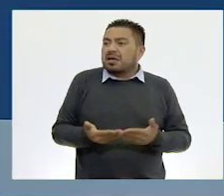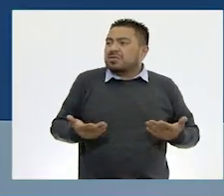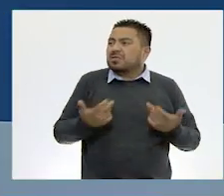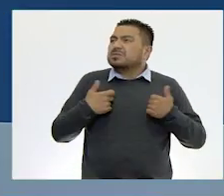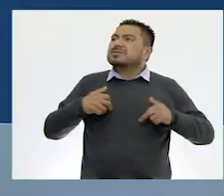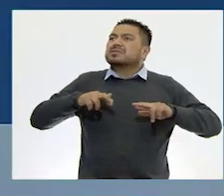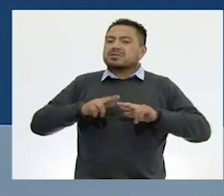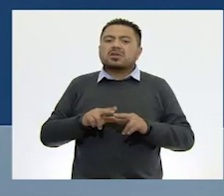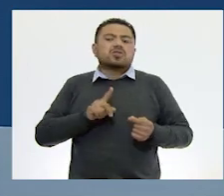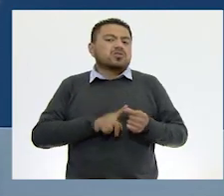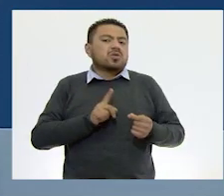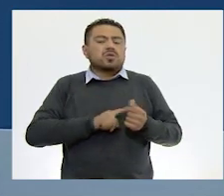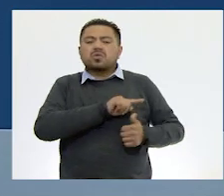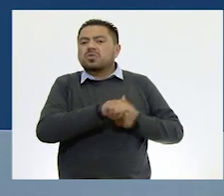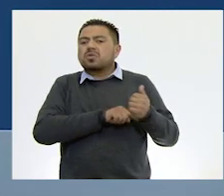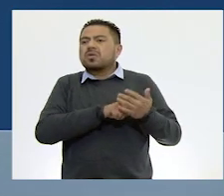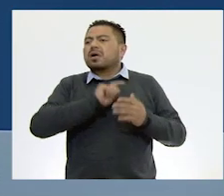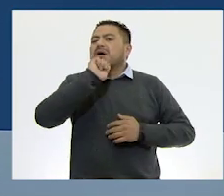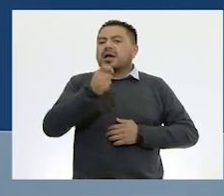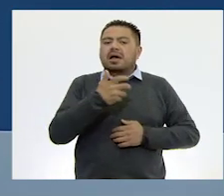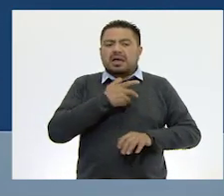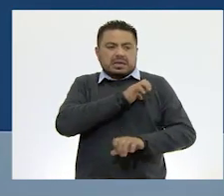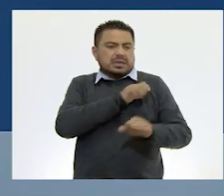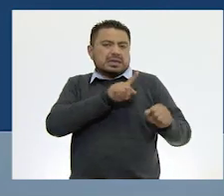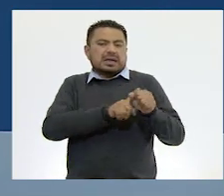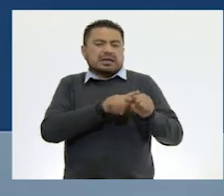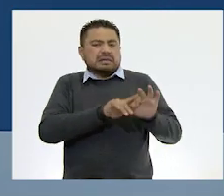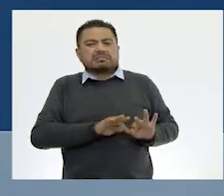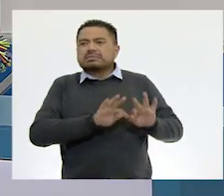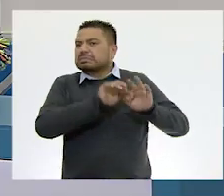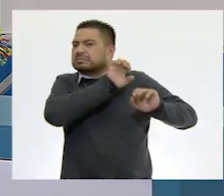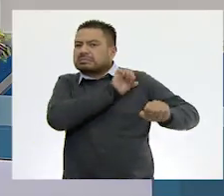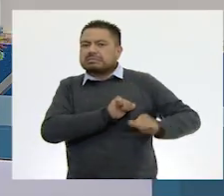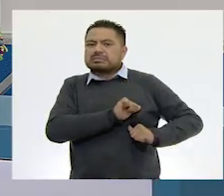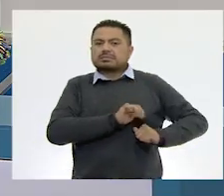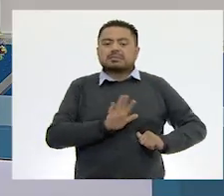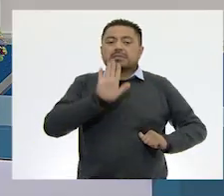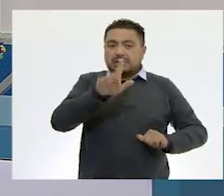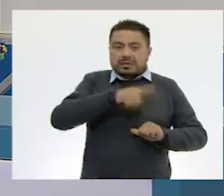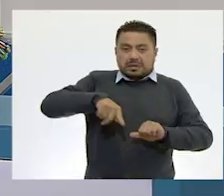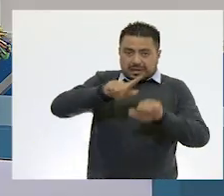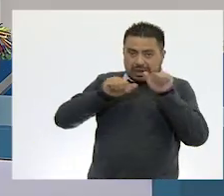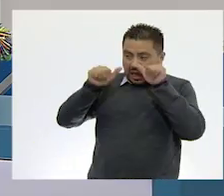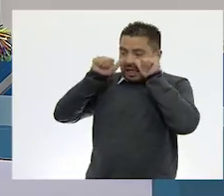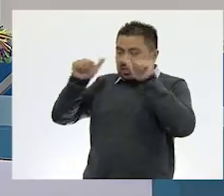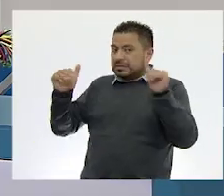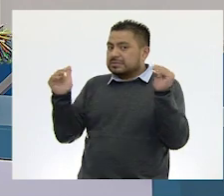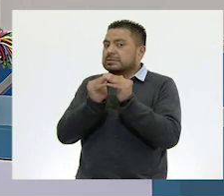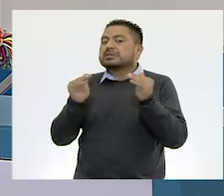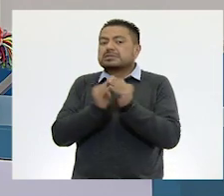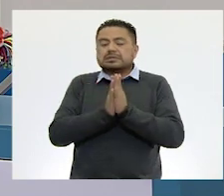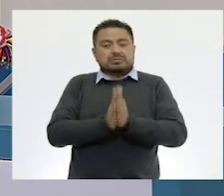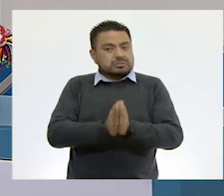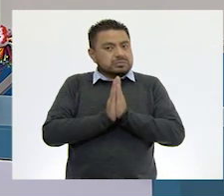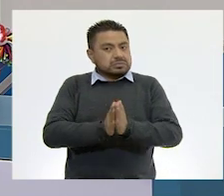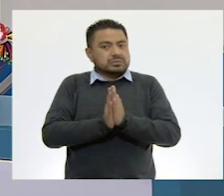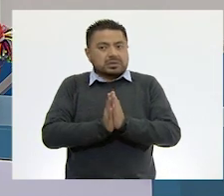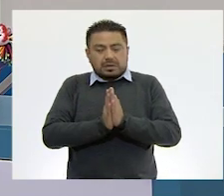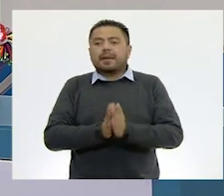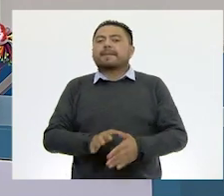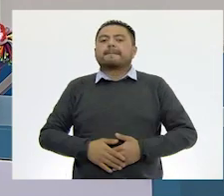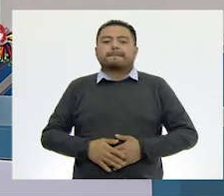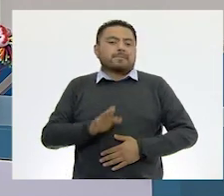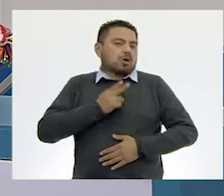maestra, ¿en dónde se ubican las especies endémicas? Atentos estudiantes allá en casa y Ton también.